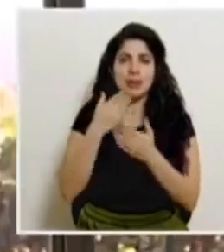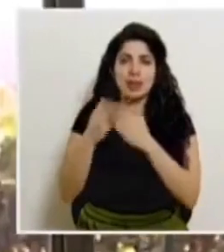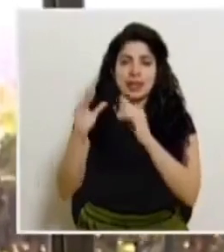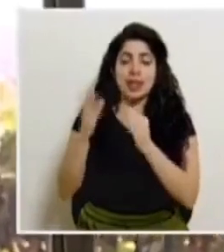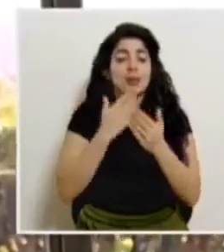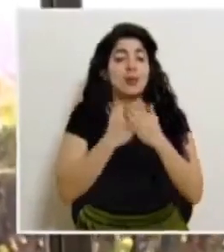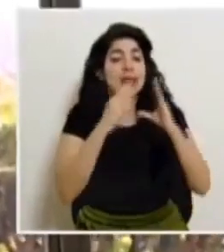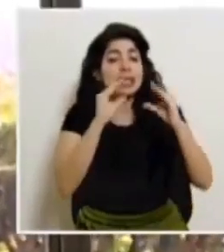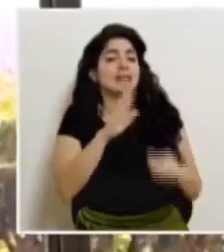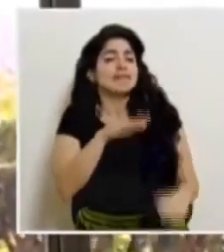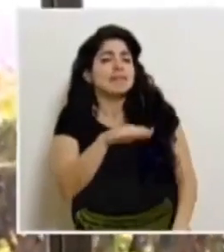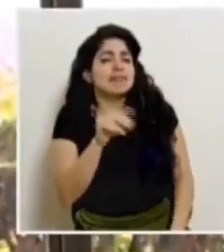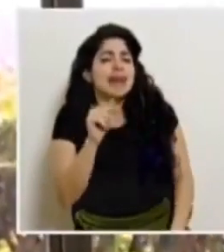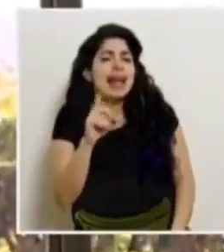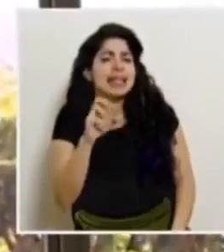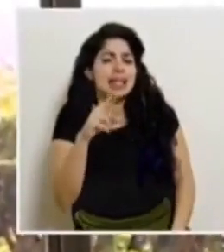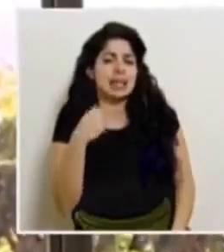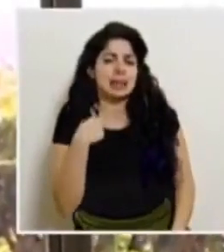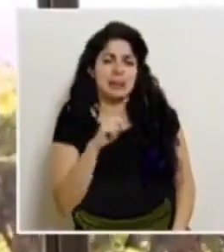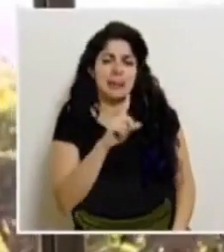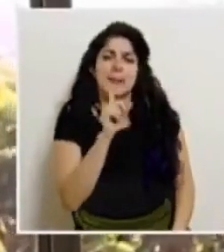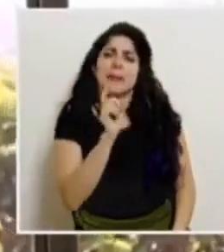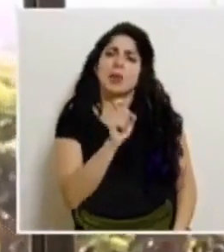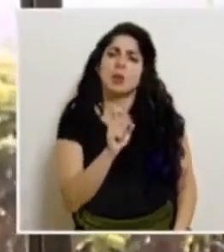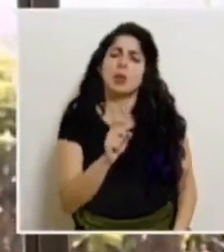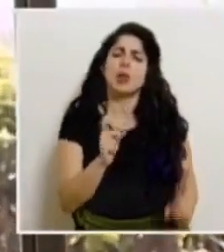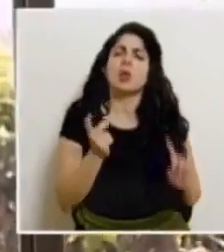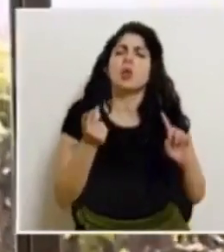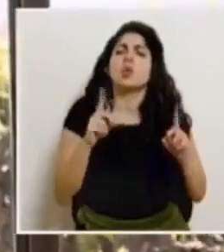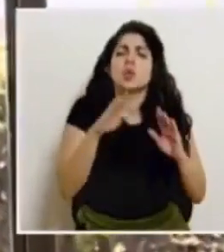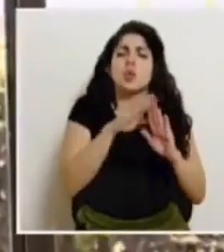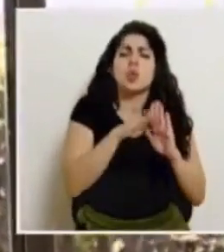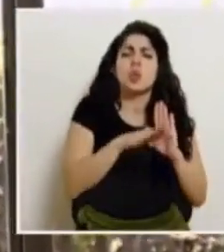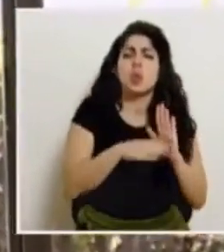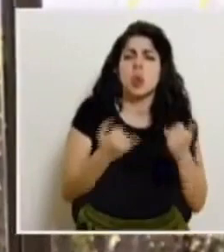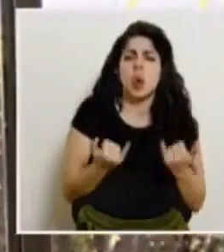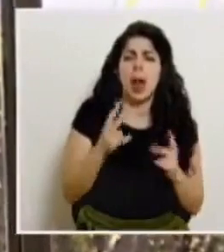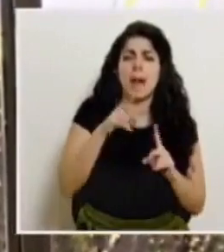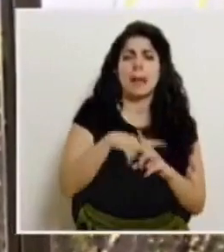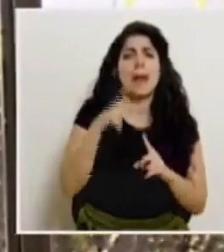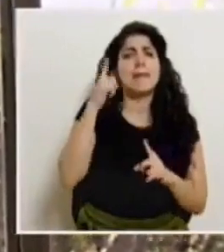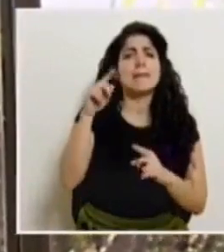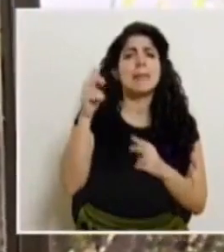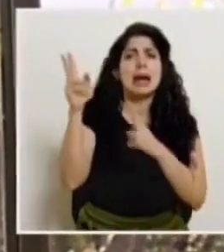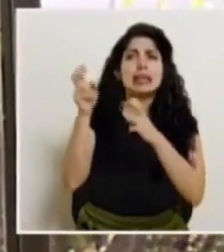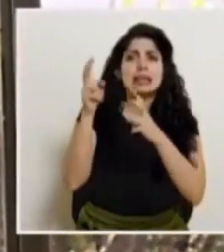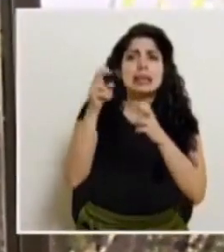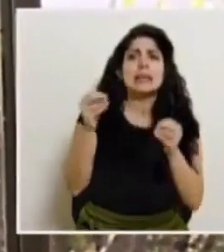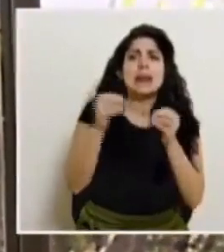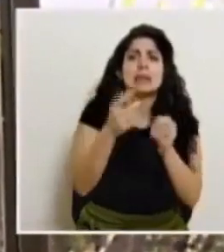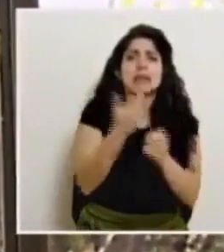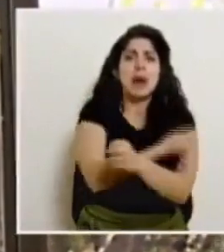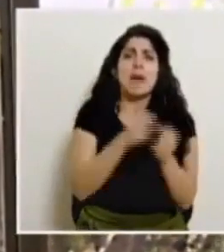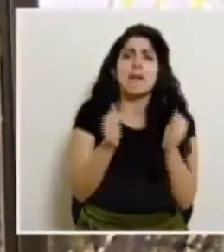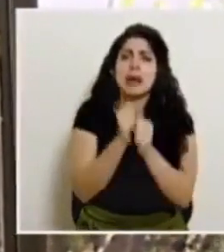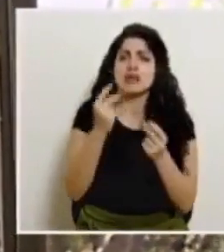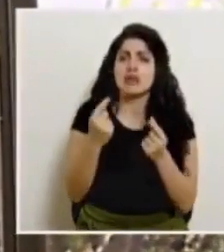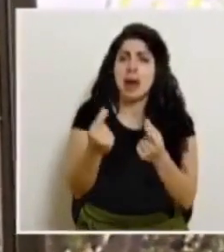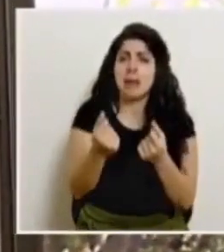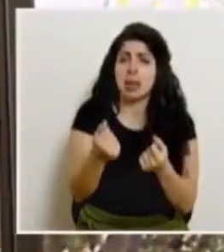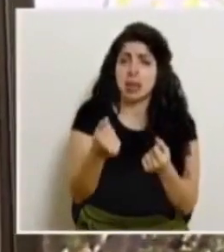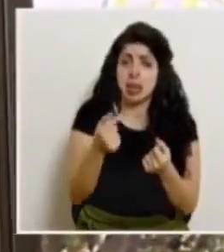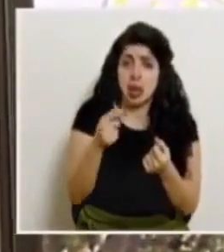buenas tardes. Don Alexander, le pregunto puntualmente, qué medidas están tomando para conseguir más vacunas, para que se aceleren y si estamos pidiendo